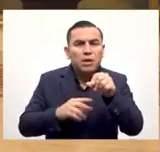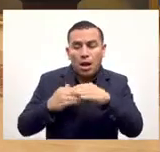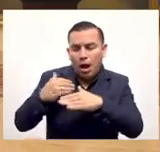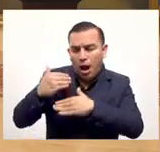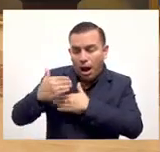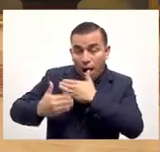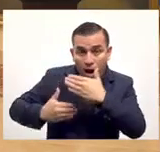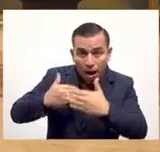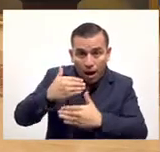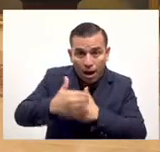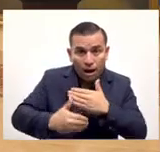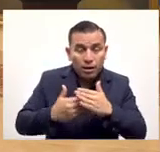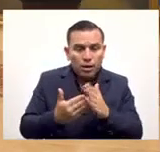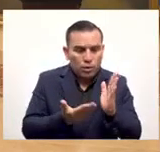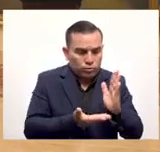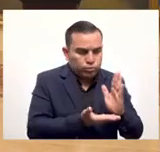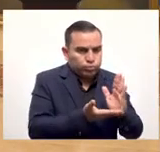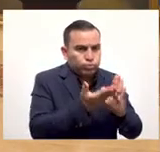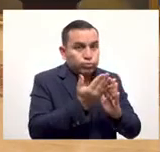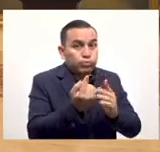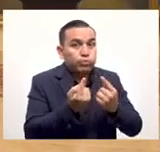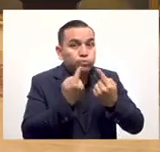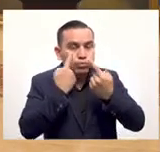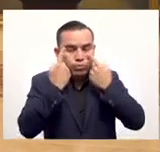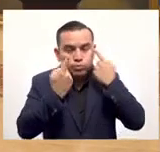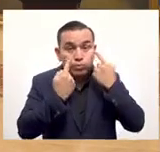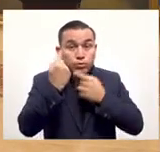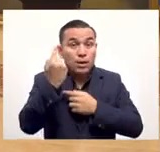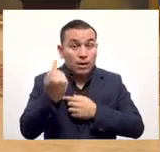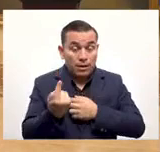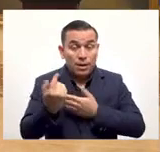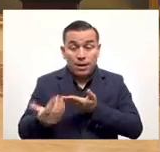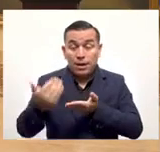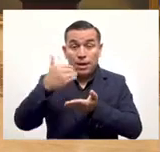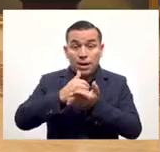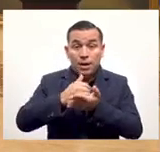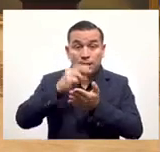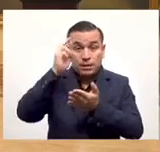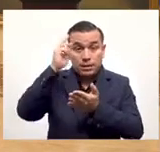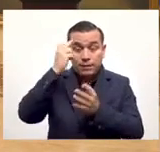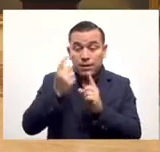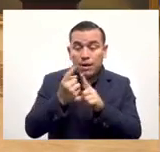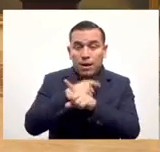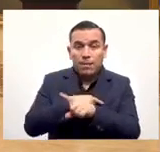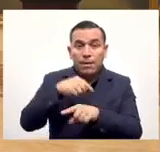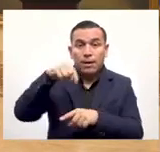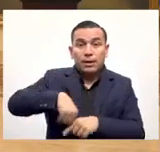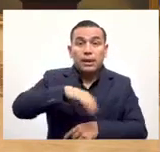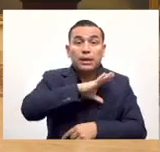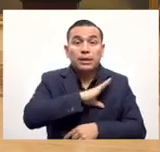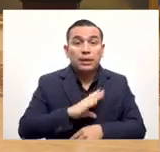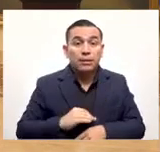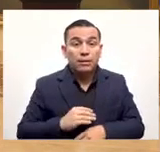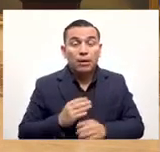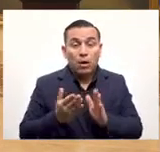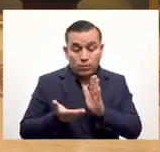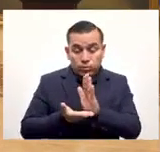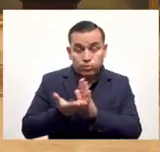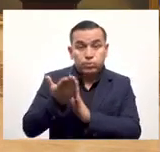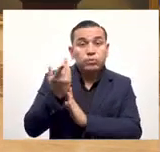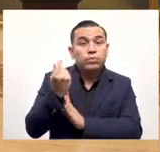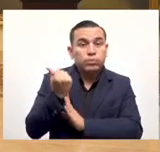vienen otros turistas vienen otros inversionistas con más bitcoins se convierten a dólares y al final más salvadoreños reciben más dinero